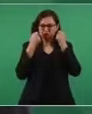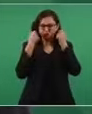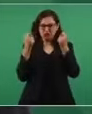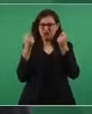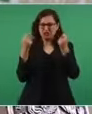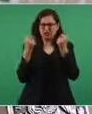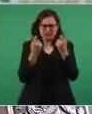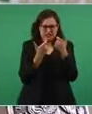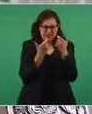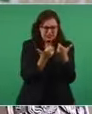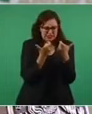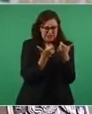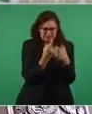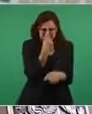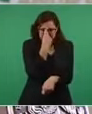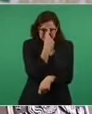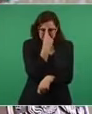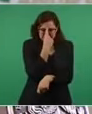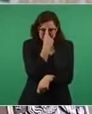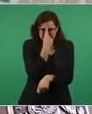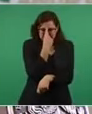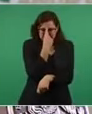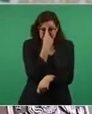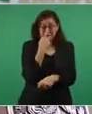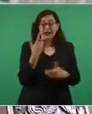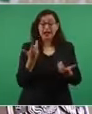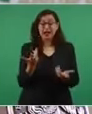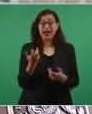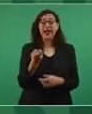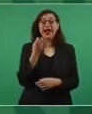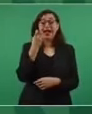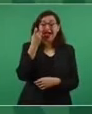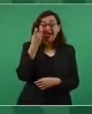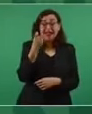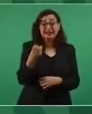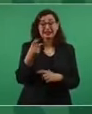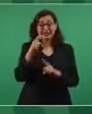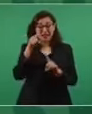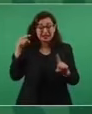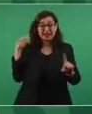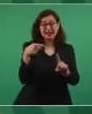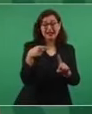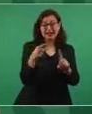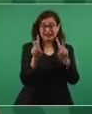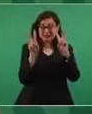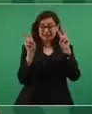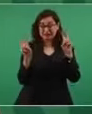A eso me refiero cuando…